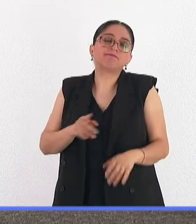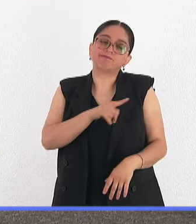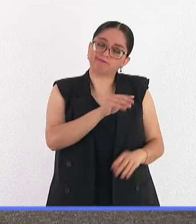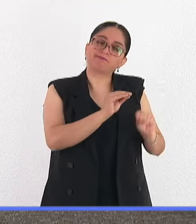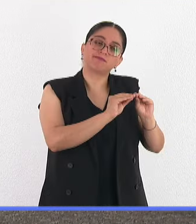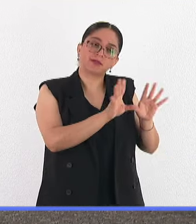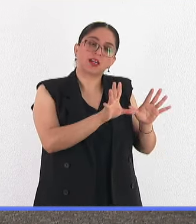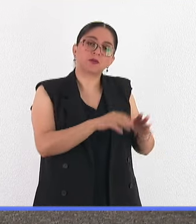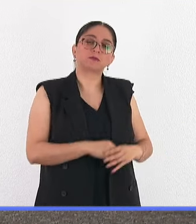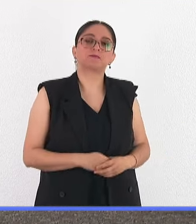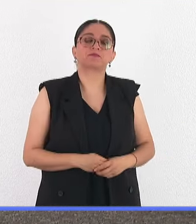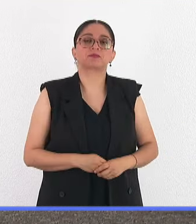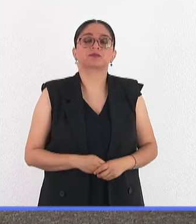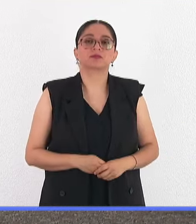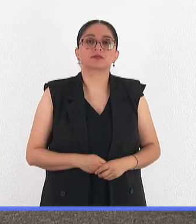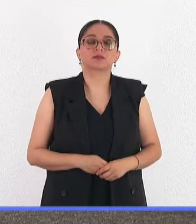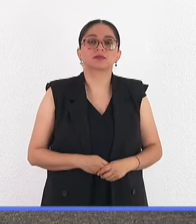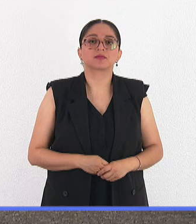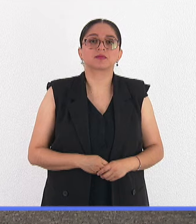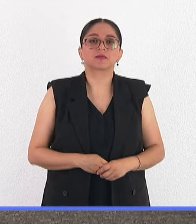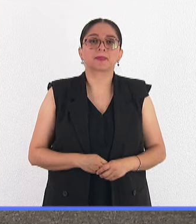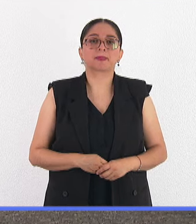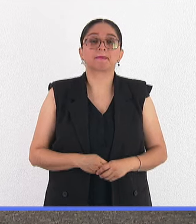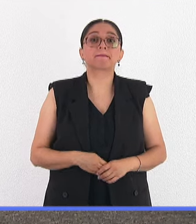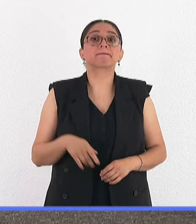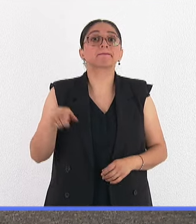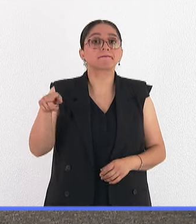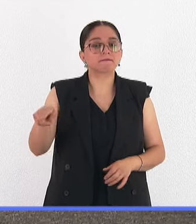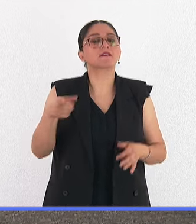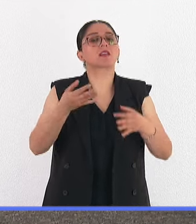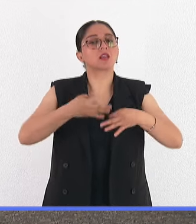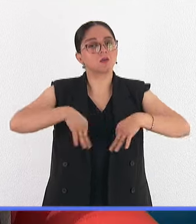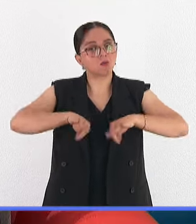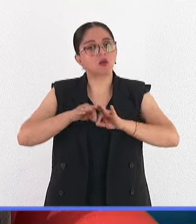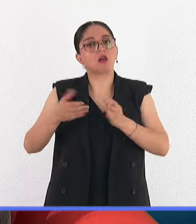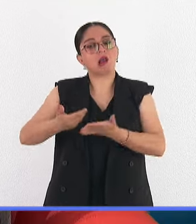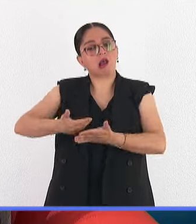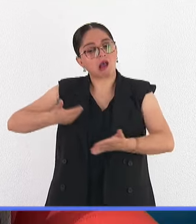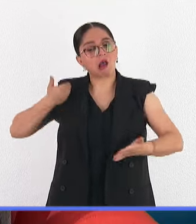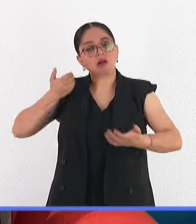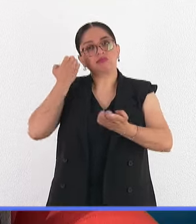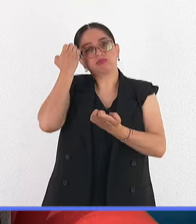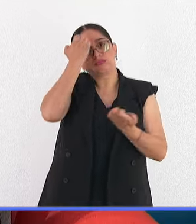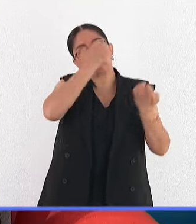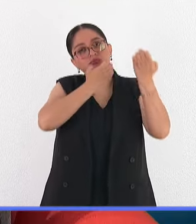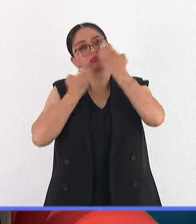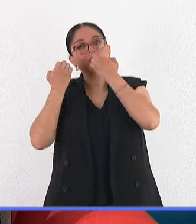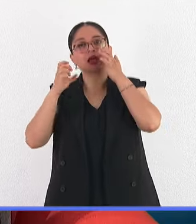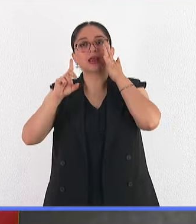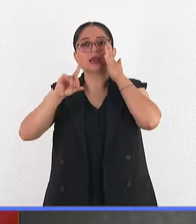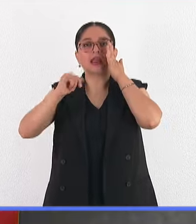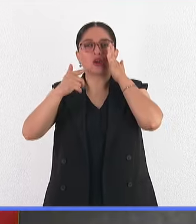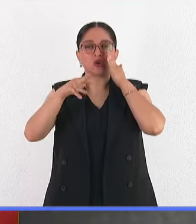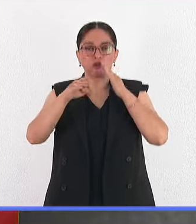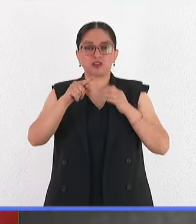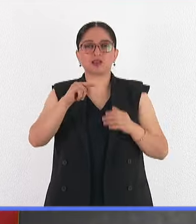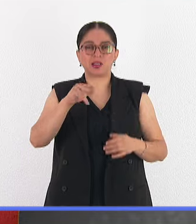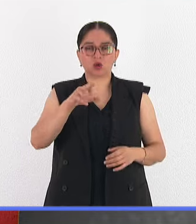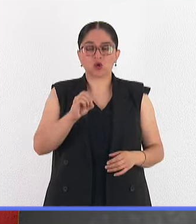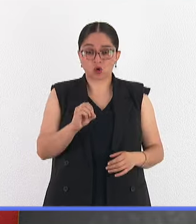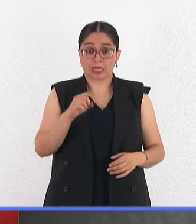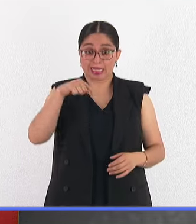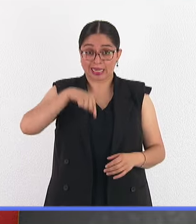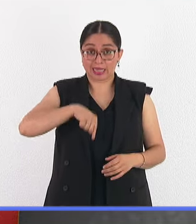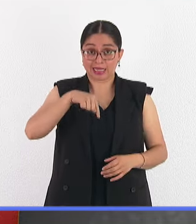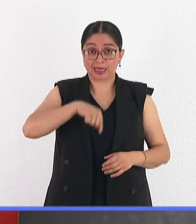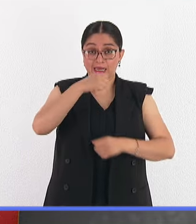hablar de la importancia de tener la posibilidad de hacer diagnósticos, que es un tema delicado. El tema que este